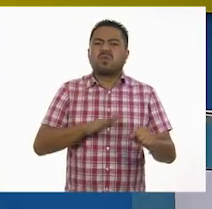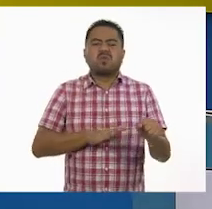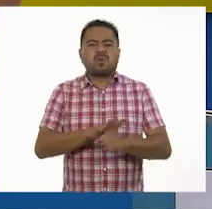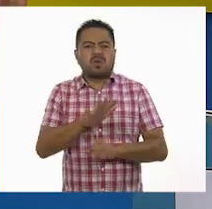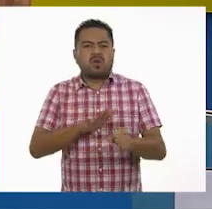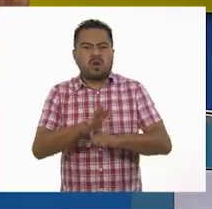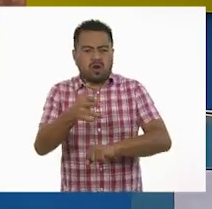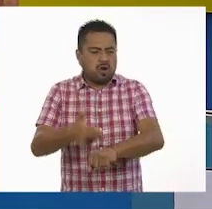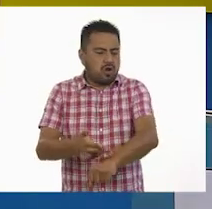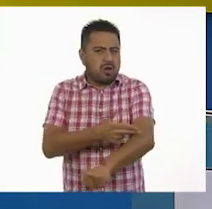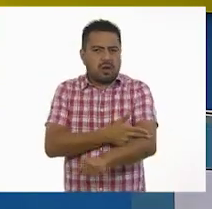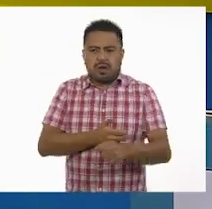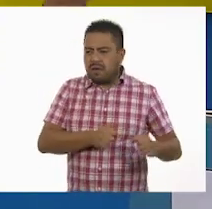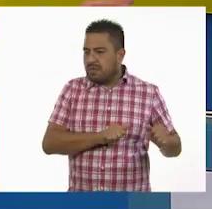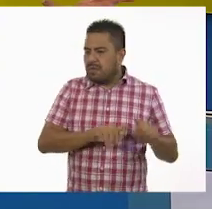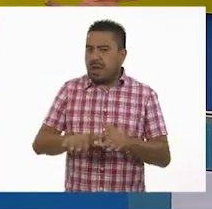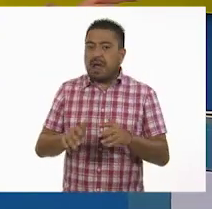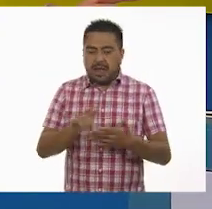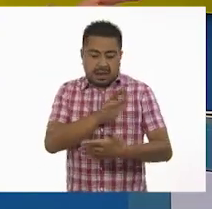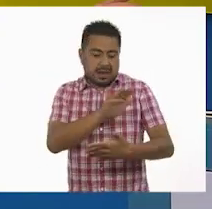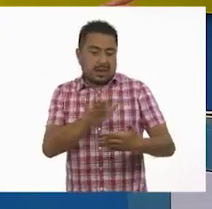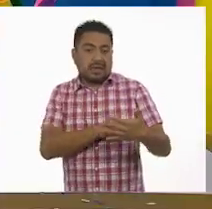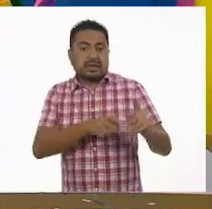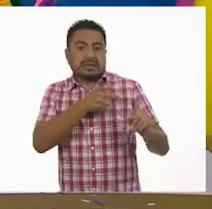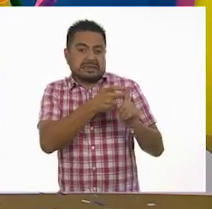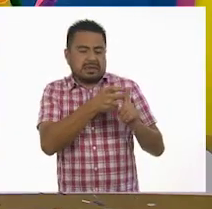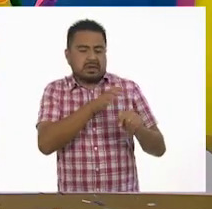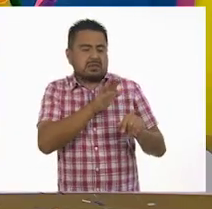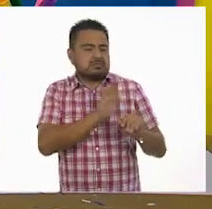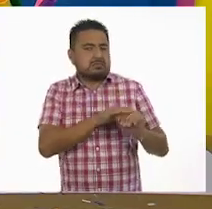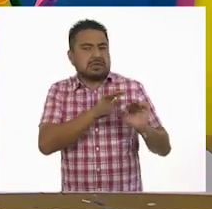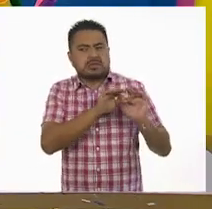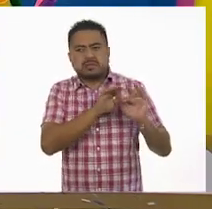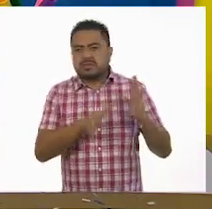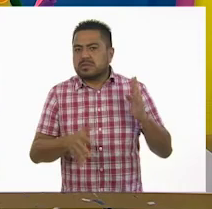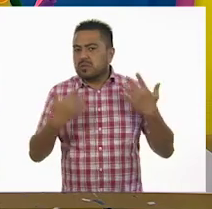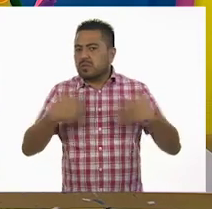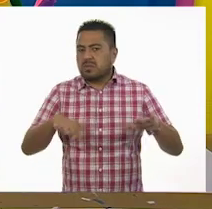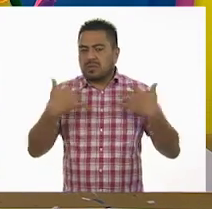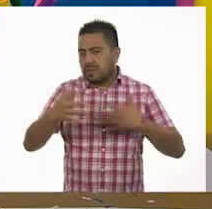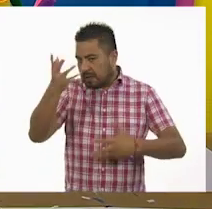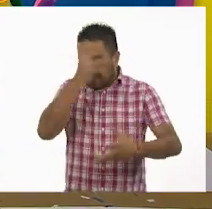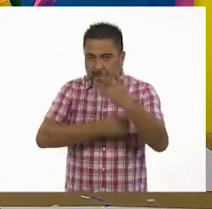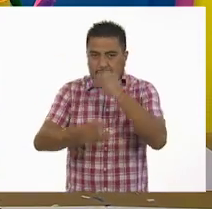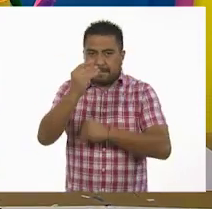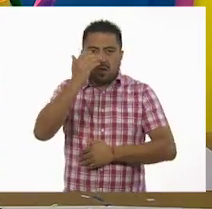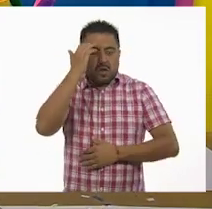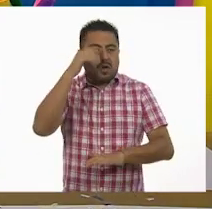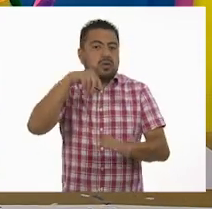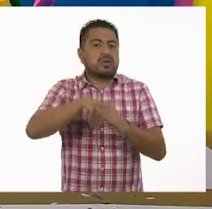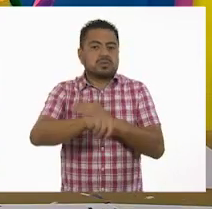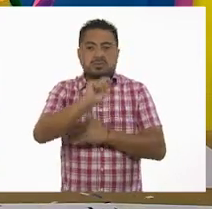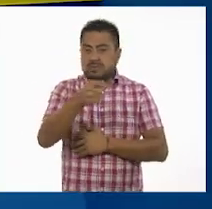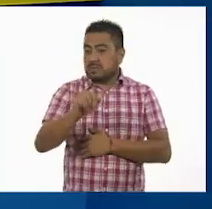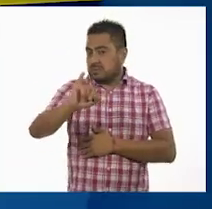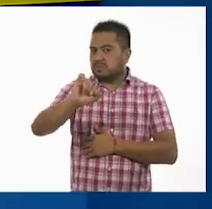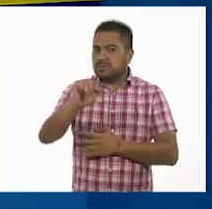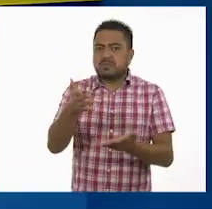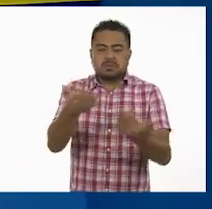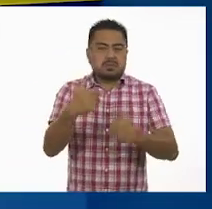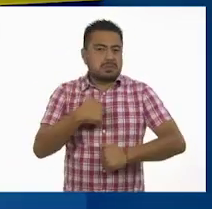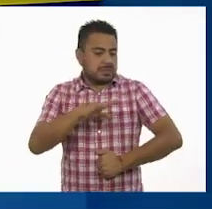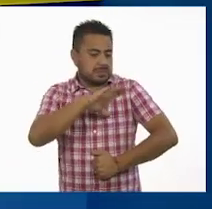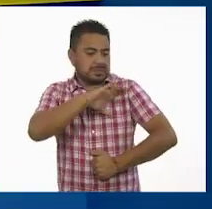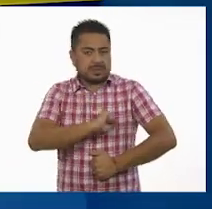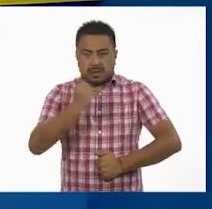homenaje a la lectura, a esa infinita fuente de aprendizaje y conocimiento? Sí. ¿Sí? Me